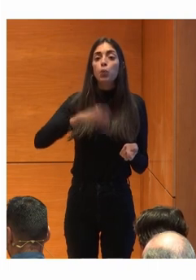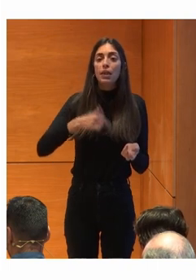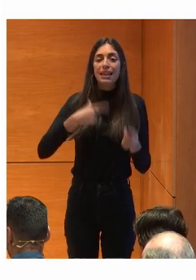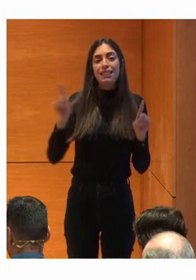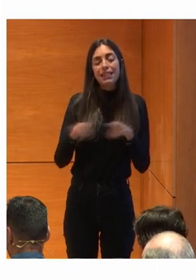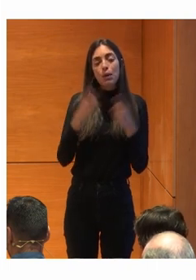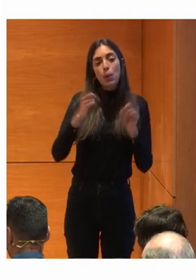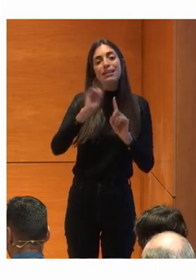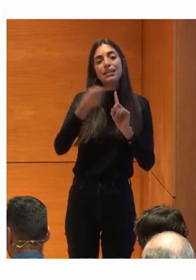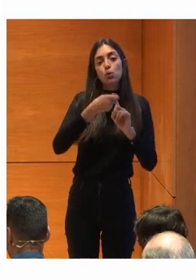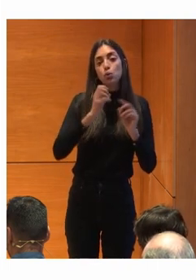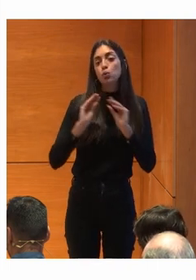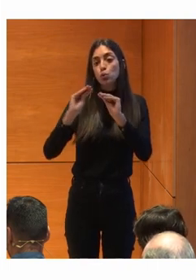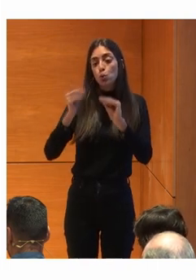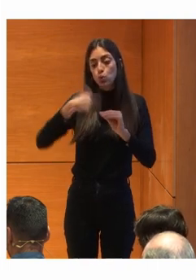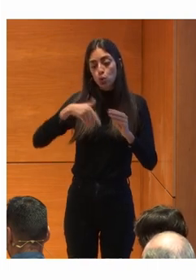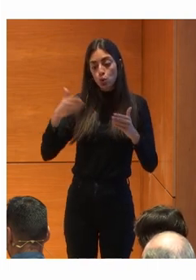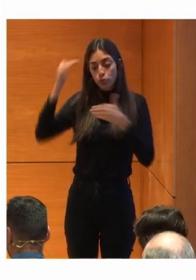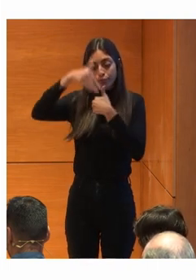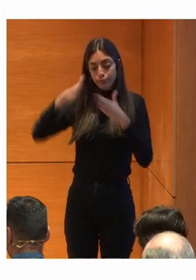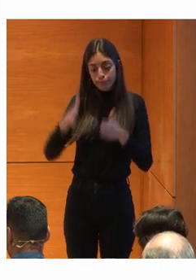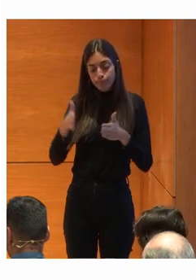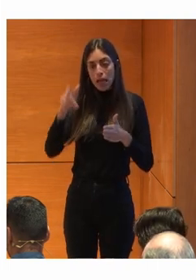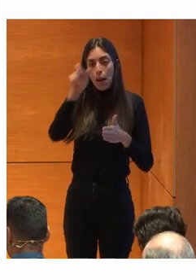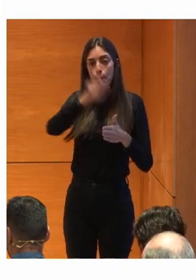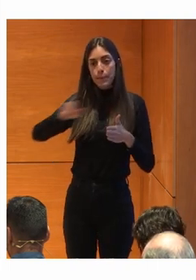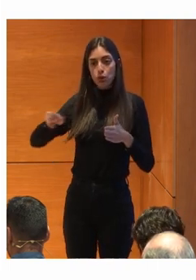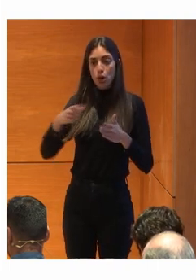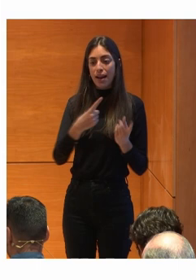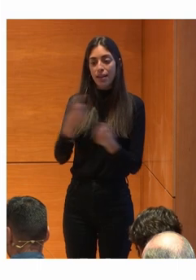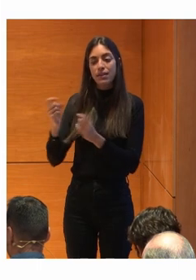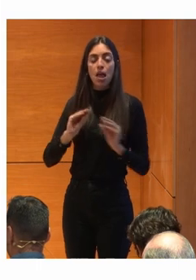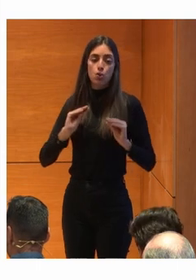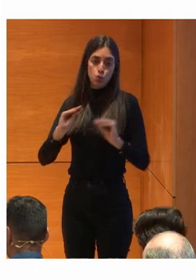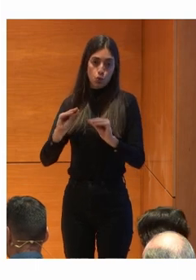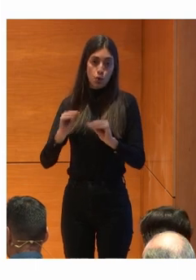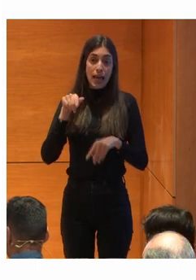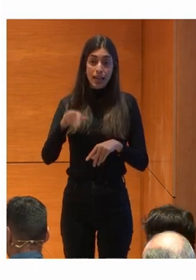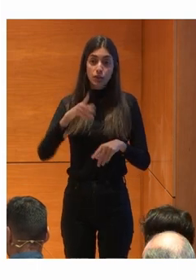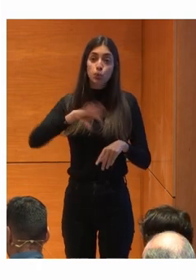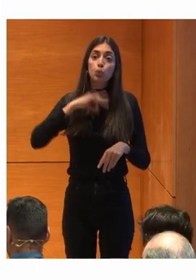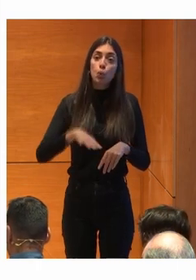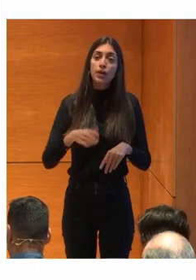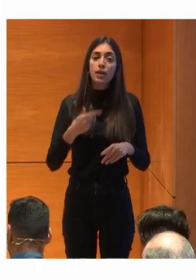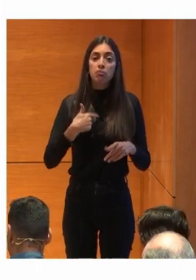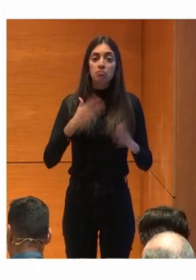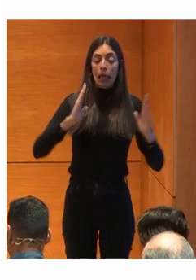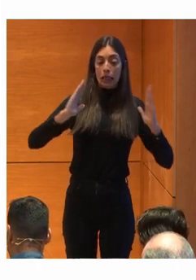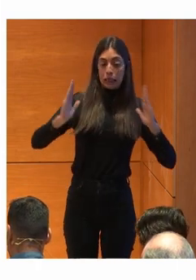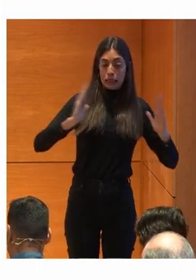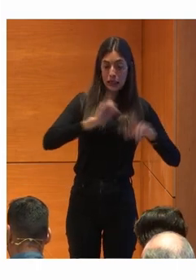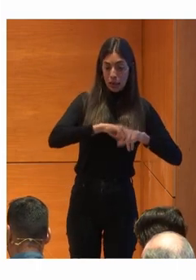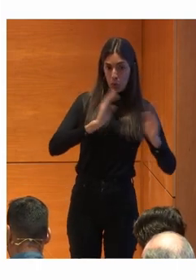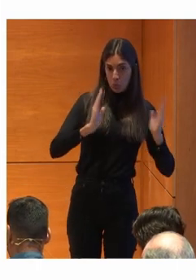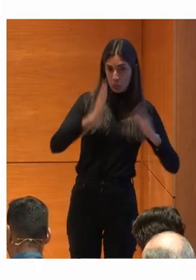diagnóstico Tenemos que atender A las necesidades Intrínsecas De la persona ¿Vale? Y estas pueden ser Bien temporales O bien